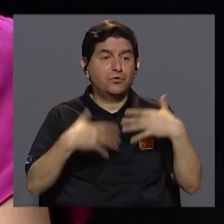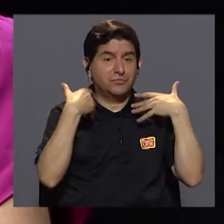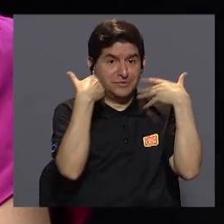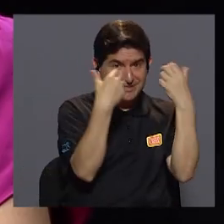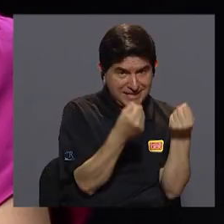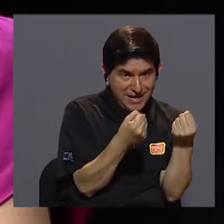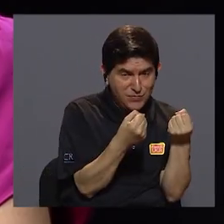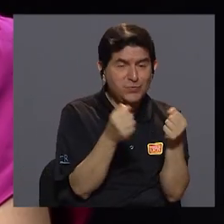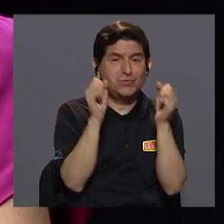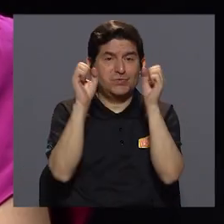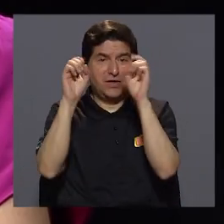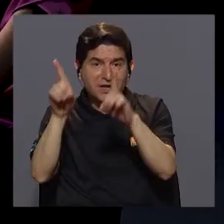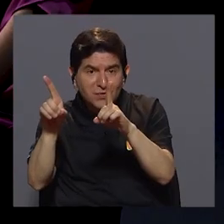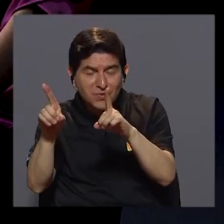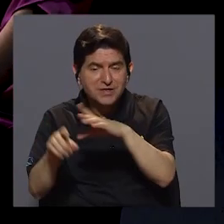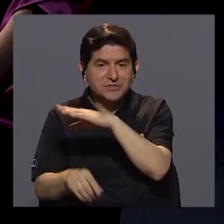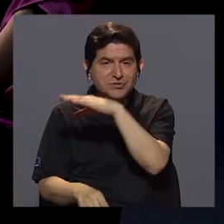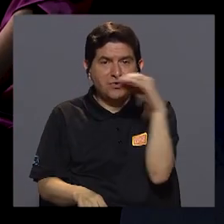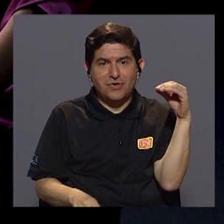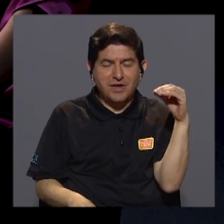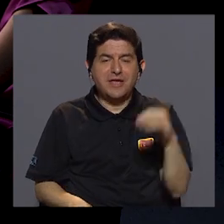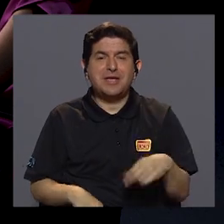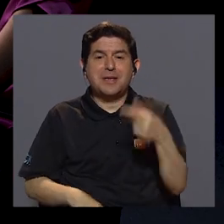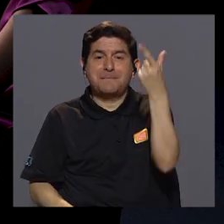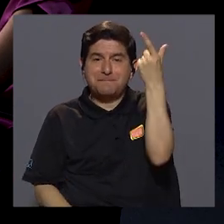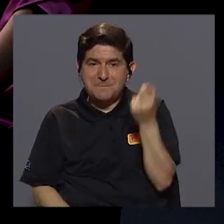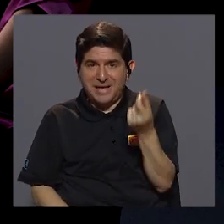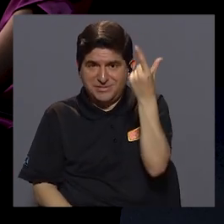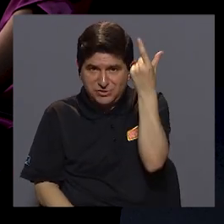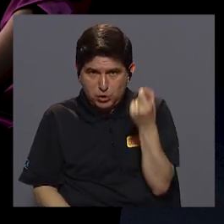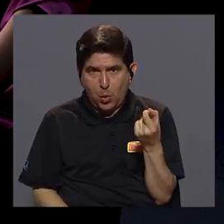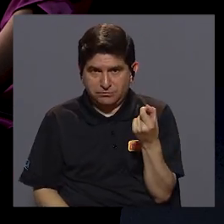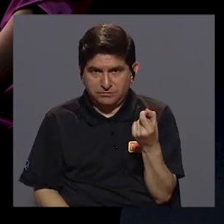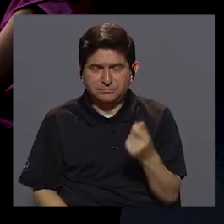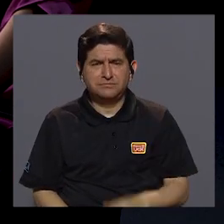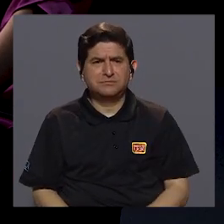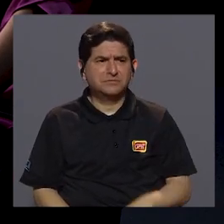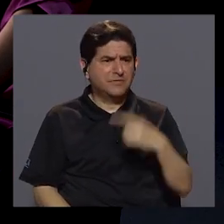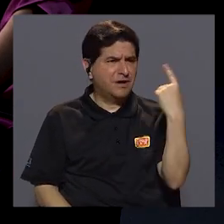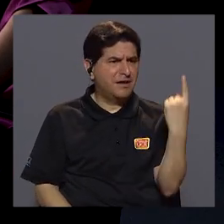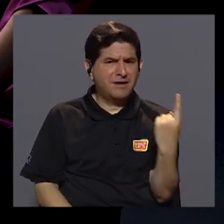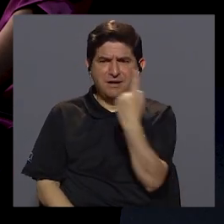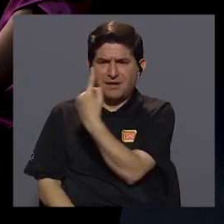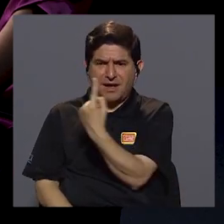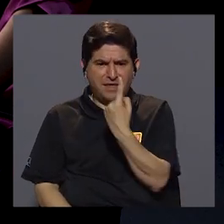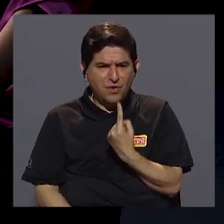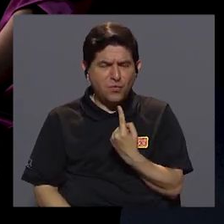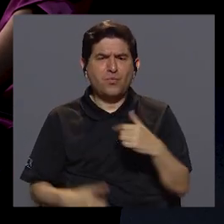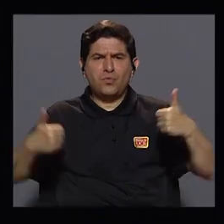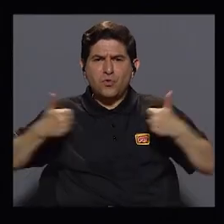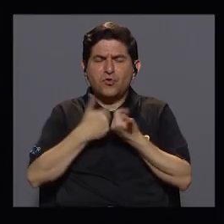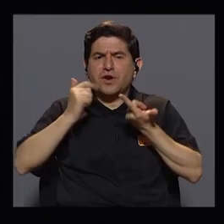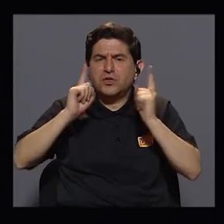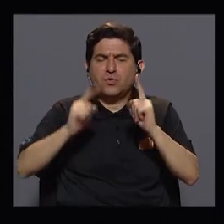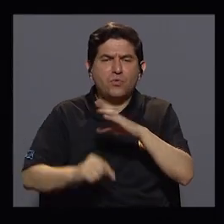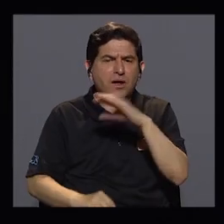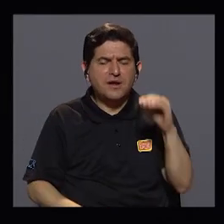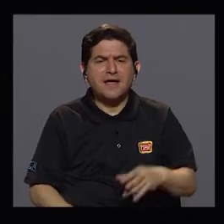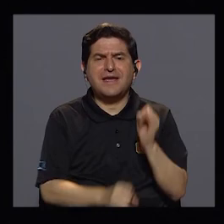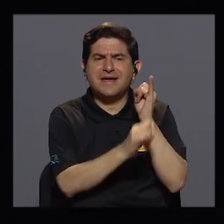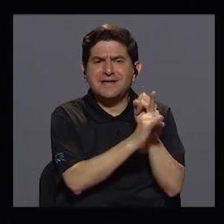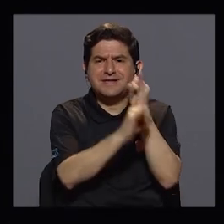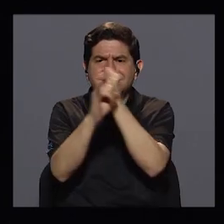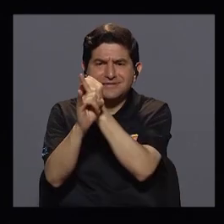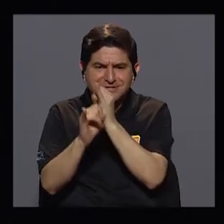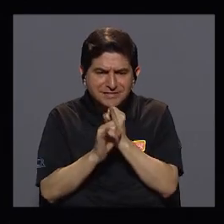salud, en la educación y en este caso específico las pensiones. ¿Cuál es el reto en cada uno de esos ítems? Y por supuesto, ¿cuáles son las